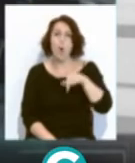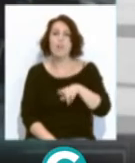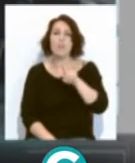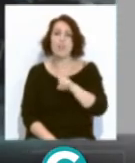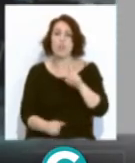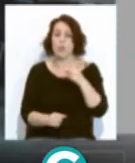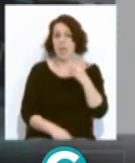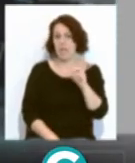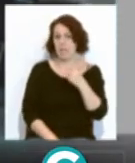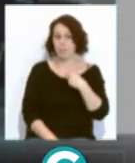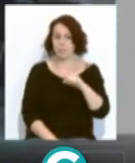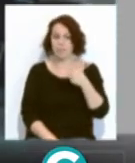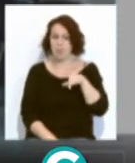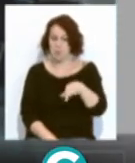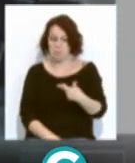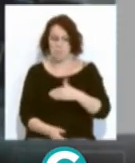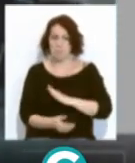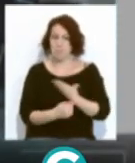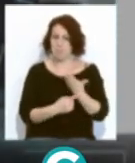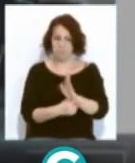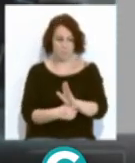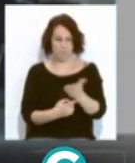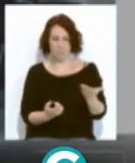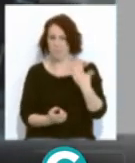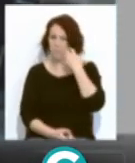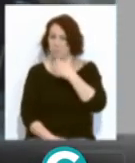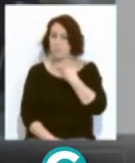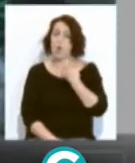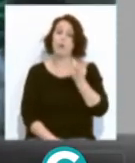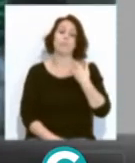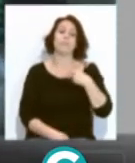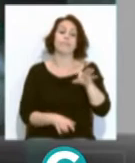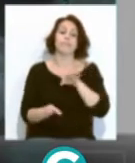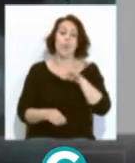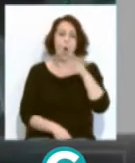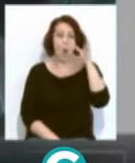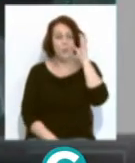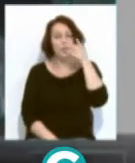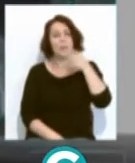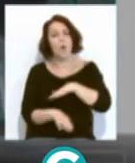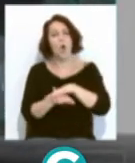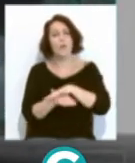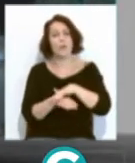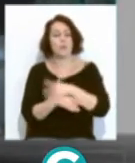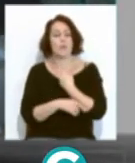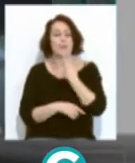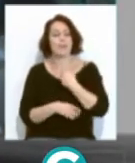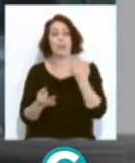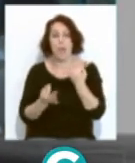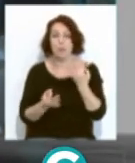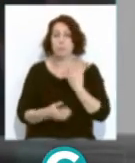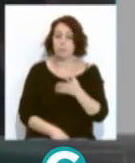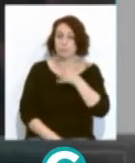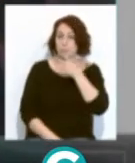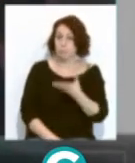en 120 casos y se plantea esto. Evidentemente vamos a escuchar todas las opciones y los planteamientos que nos hace el Gobierno. De momento lo que ha